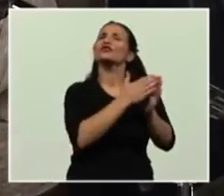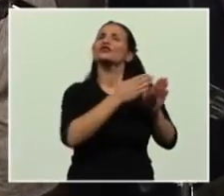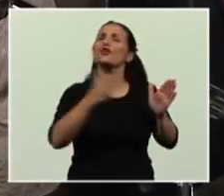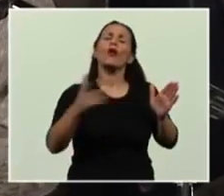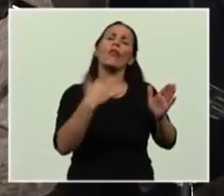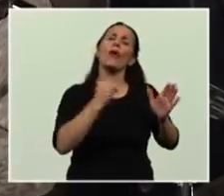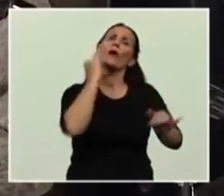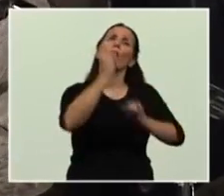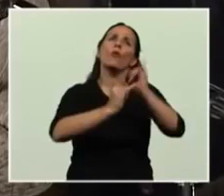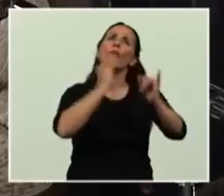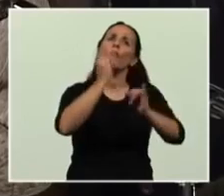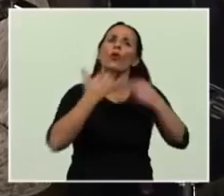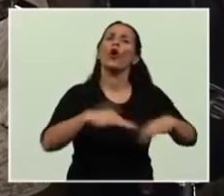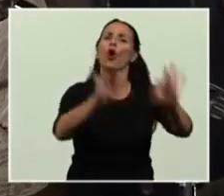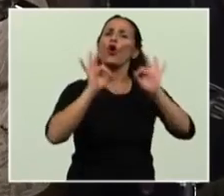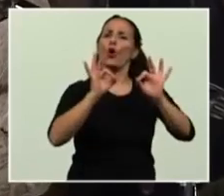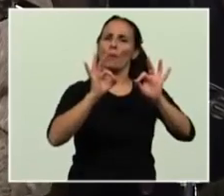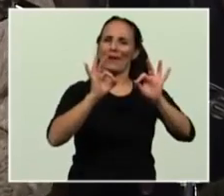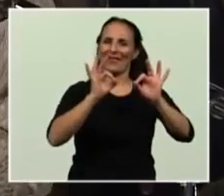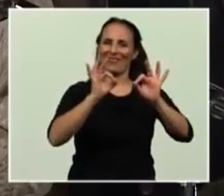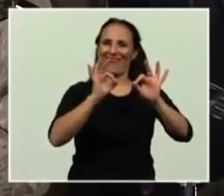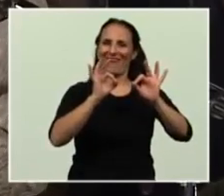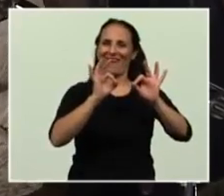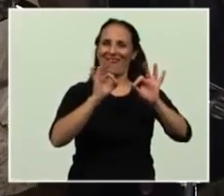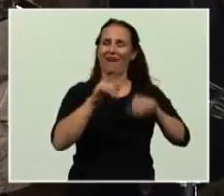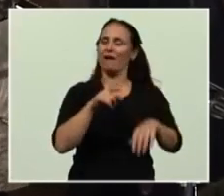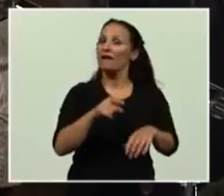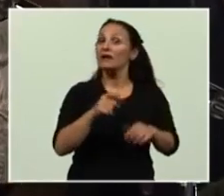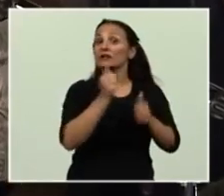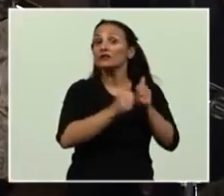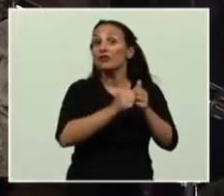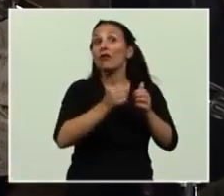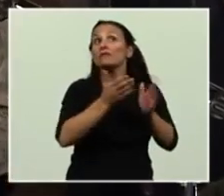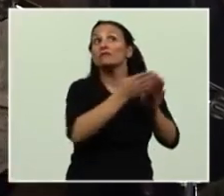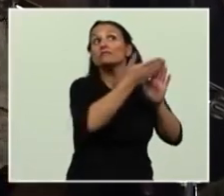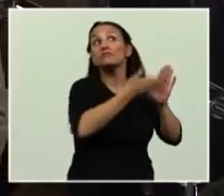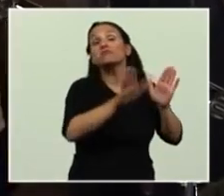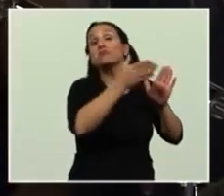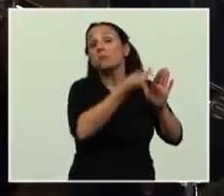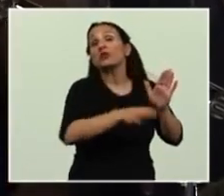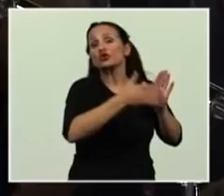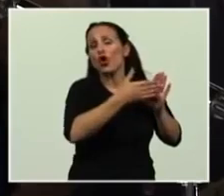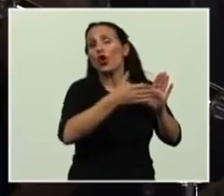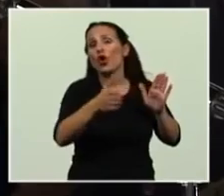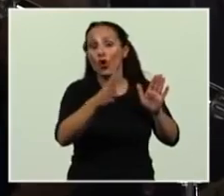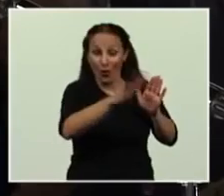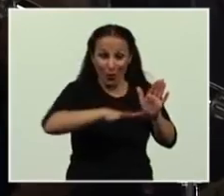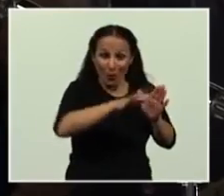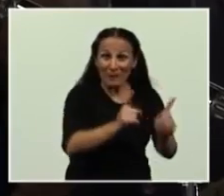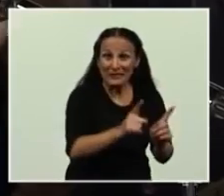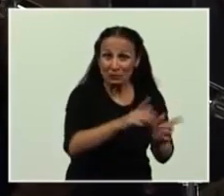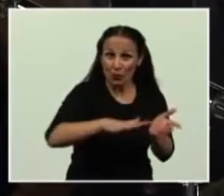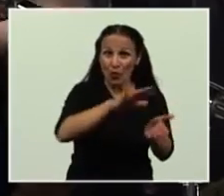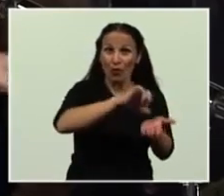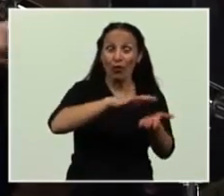contar completa, una historia que tal vez empezó en ese sitio de la memoria